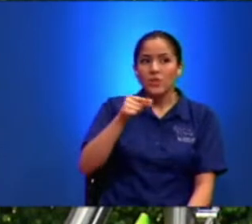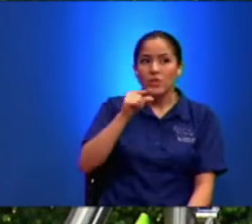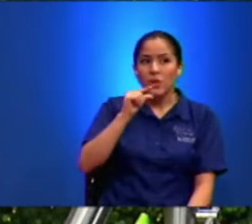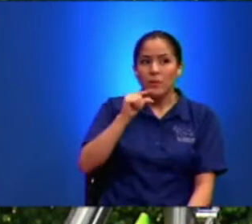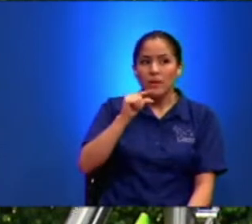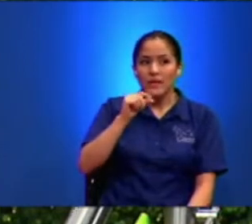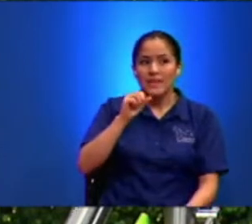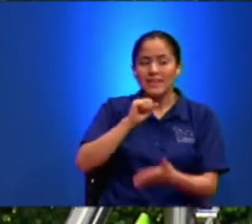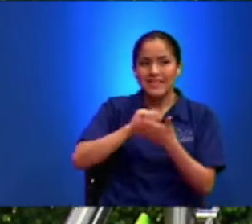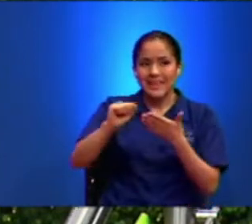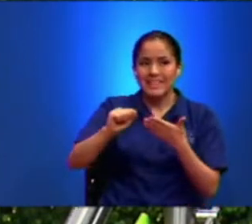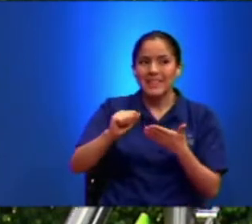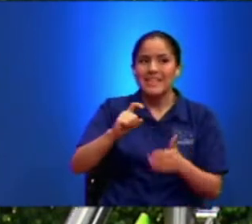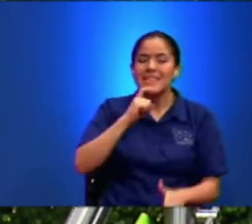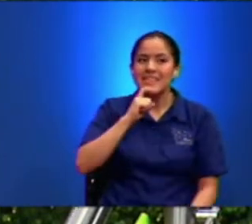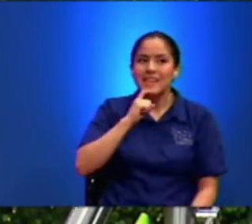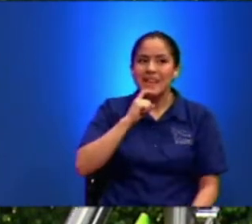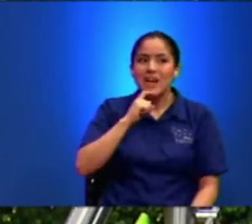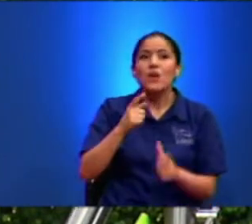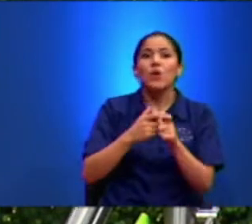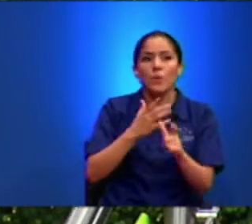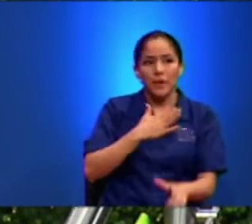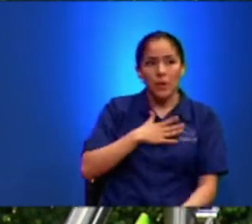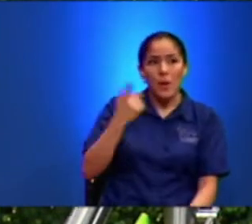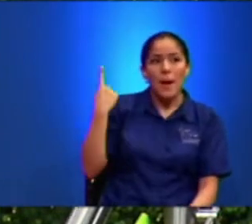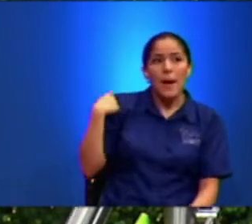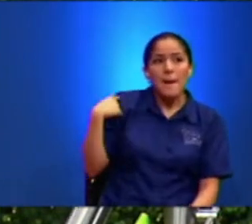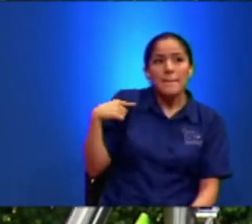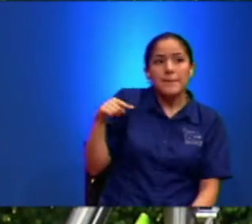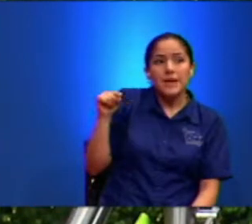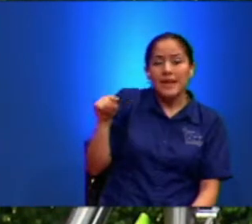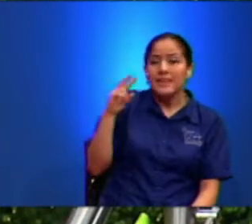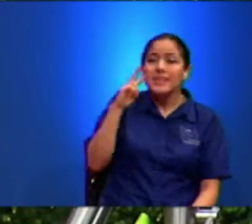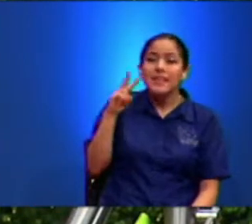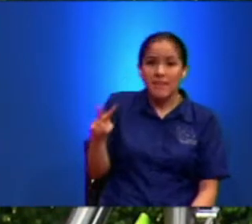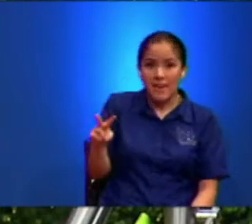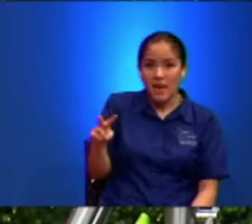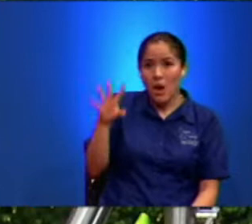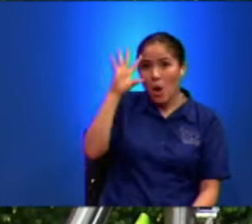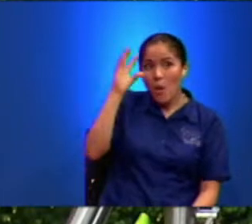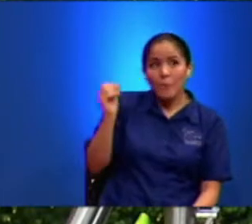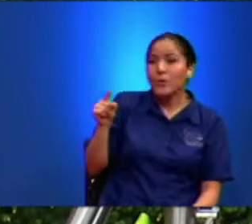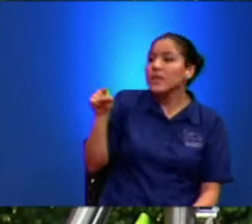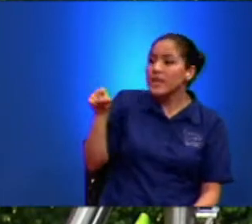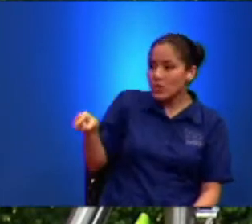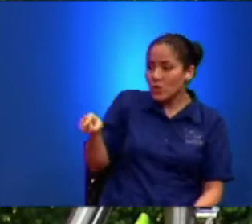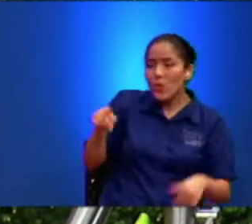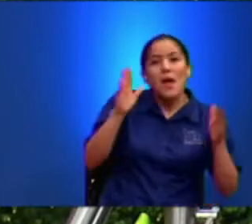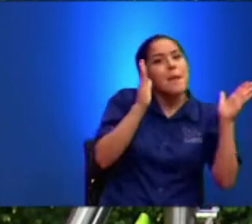Para Que Te Vean Porque Andas Planificando Cosas Y